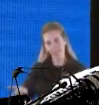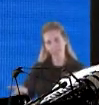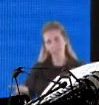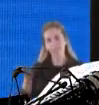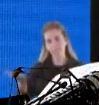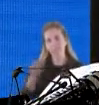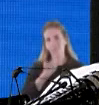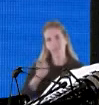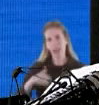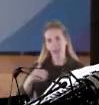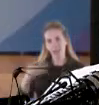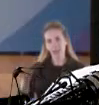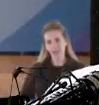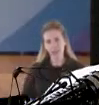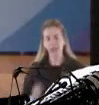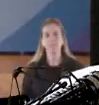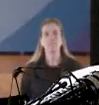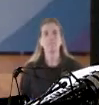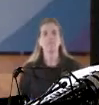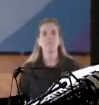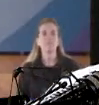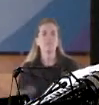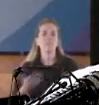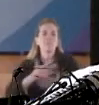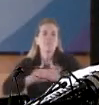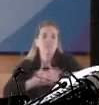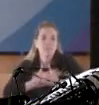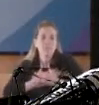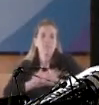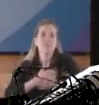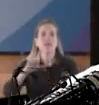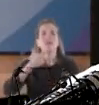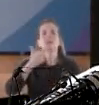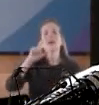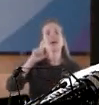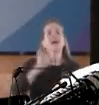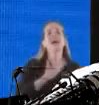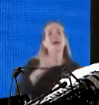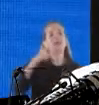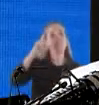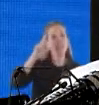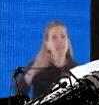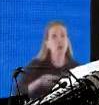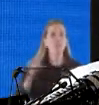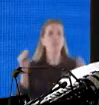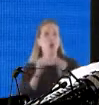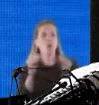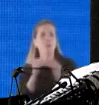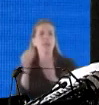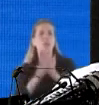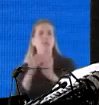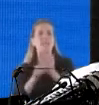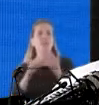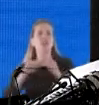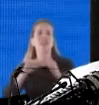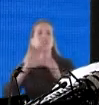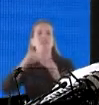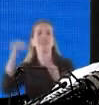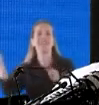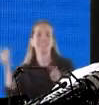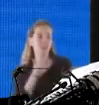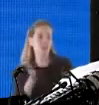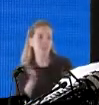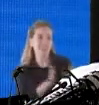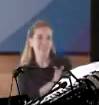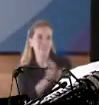muestra un comportamiento que permite prever su cumplimiento, puedes citar algunos ejemplos, es decir,